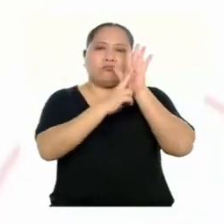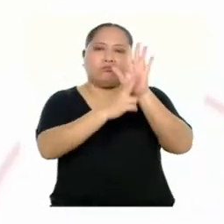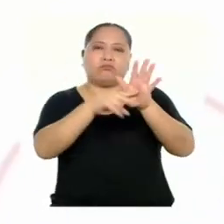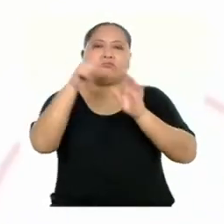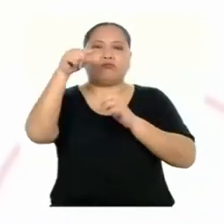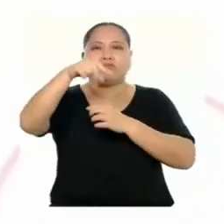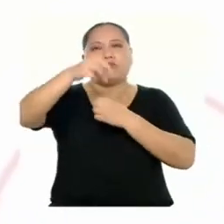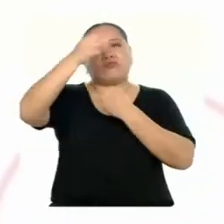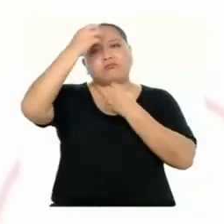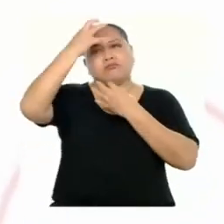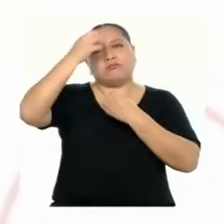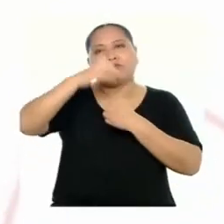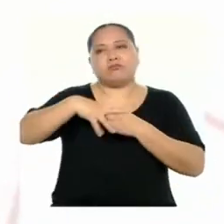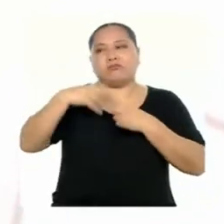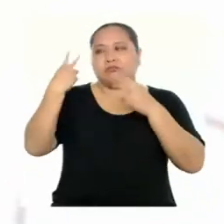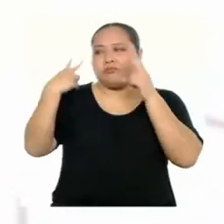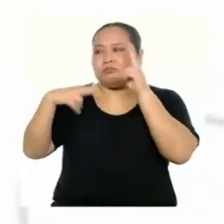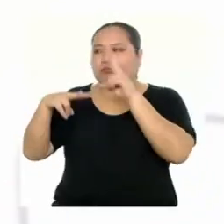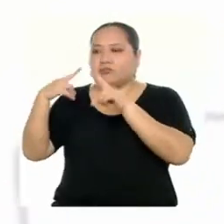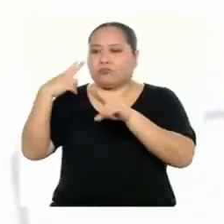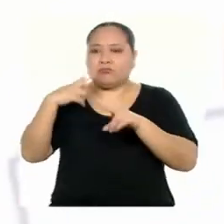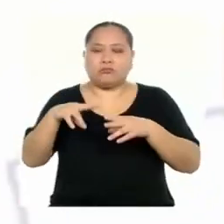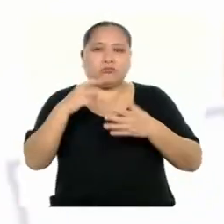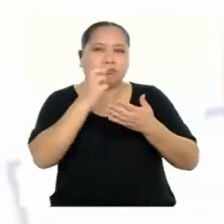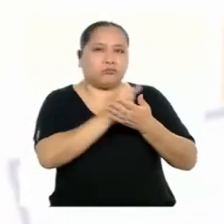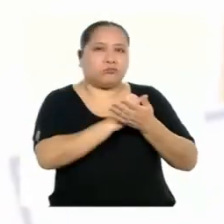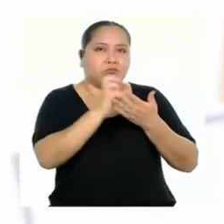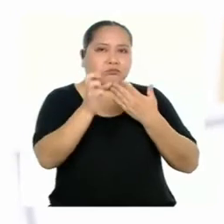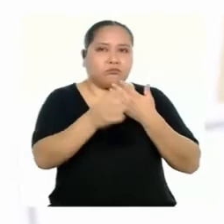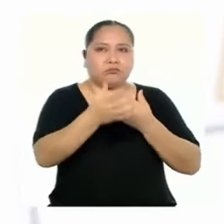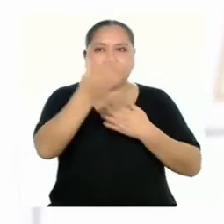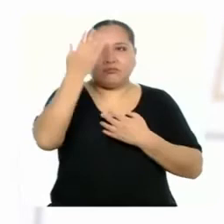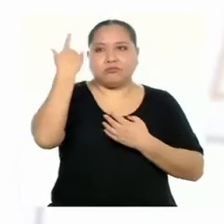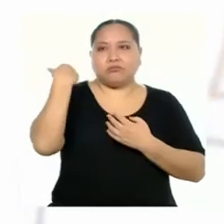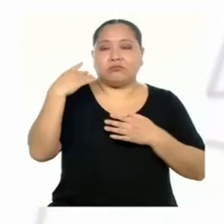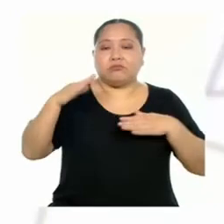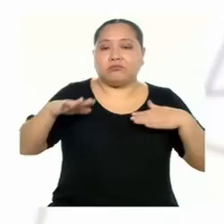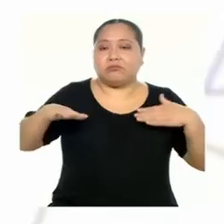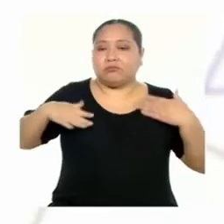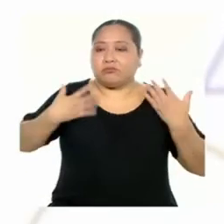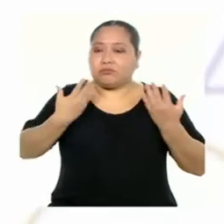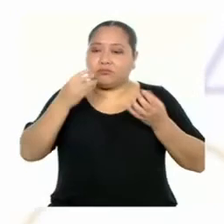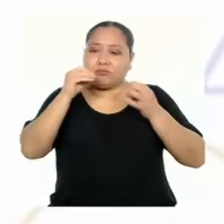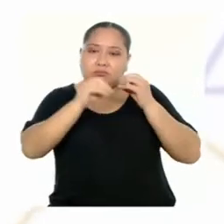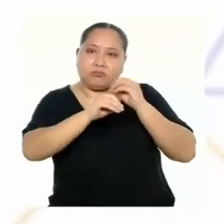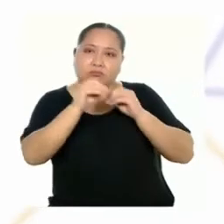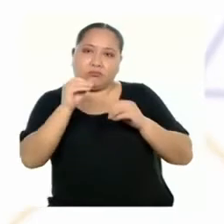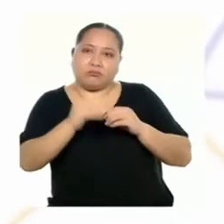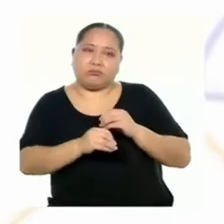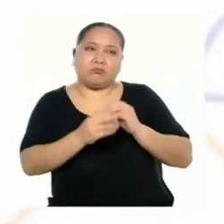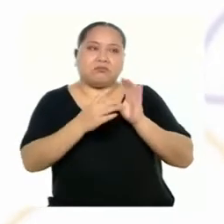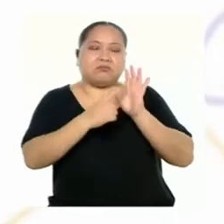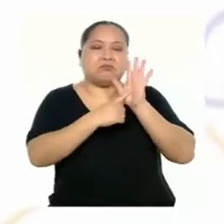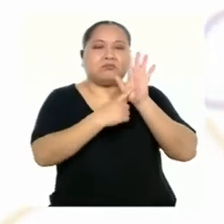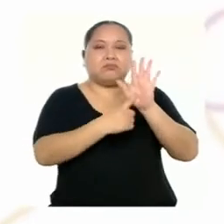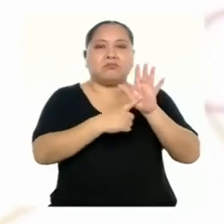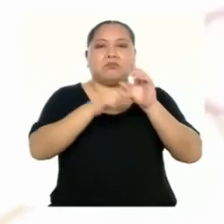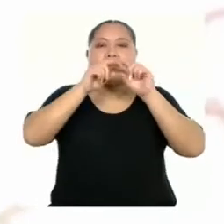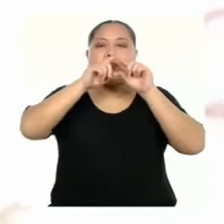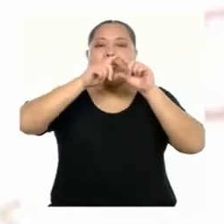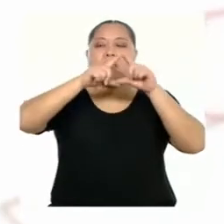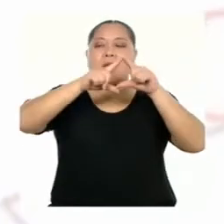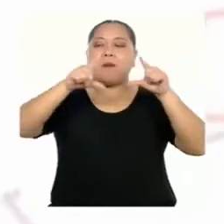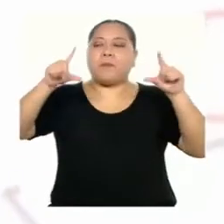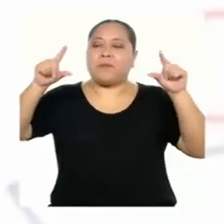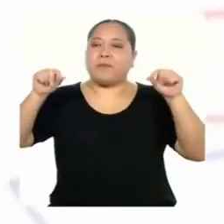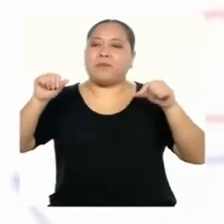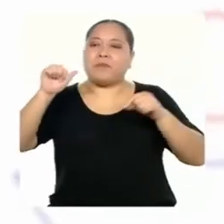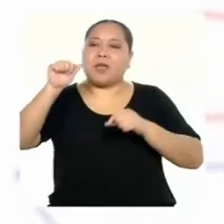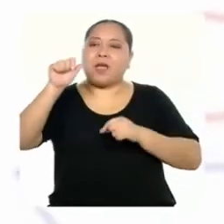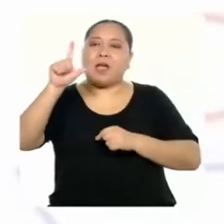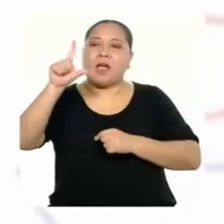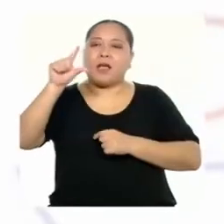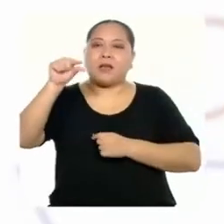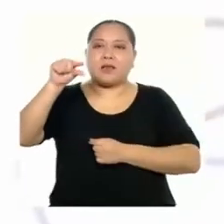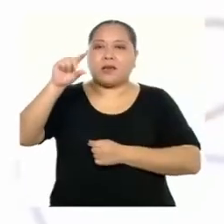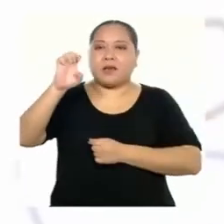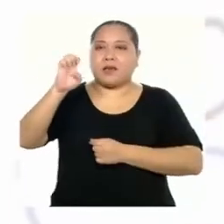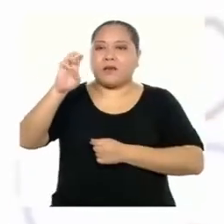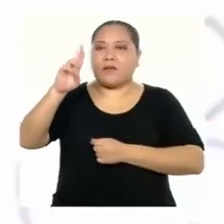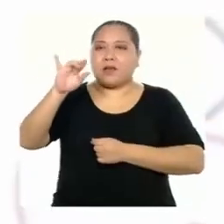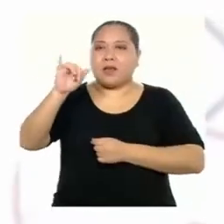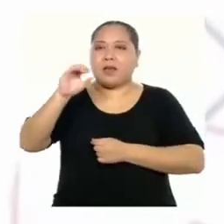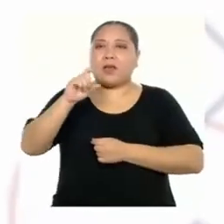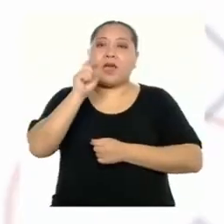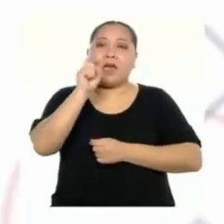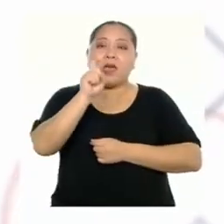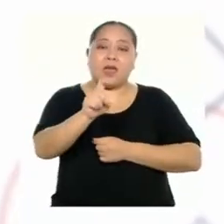los datos? Como vimos en programas anteriores, podríamos hacerlo mediante expresiones algebraicas, donde